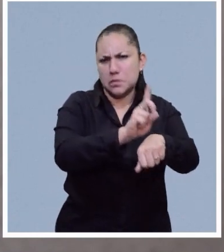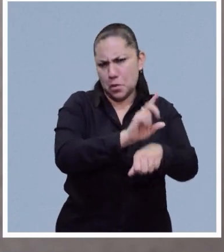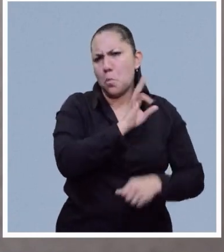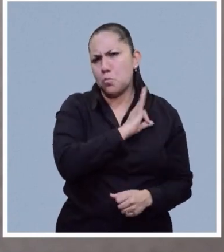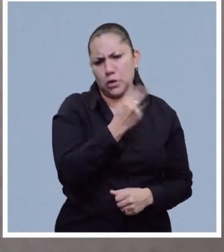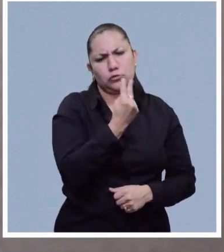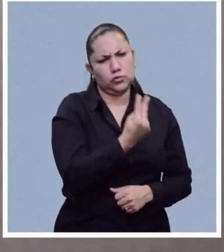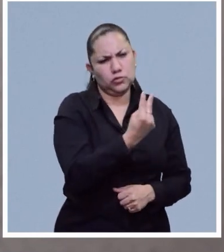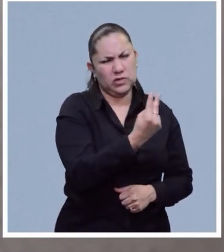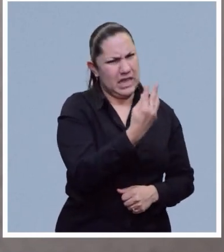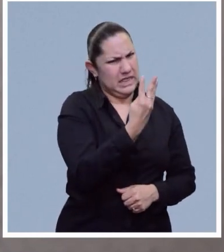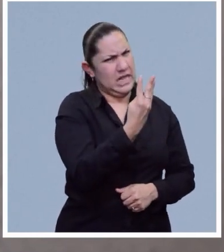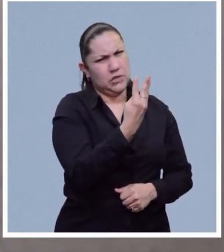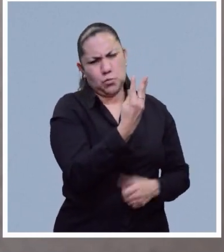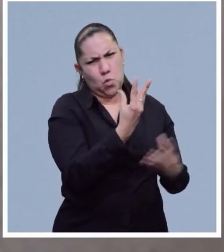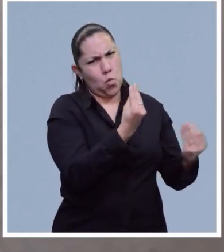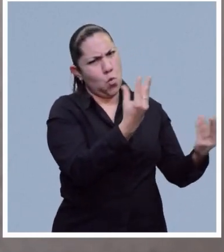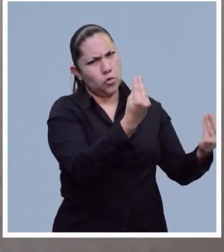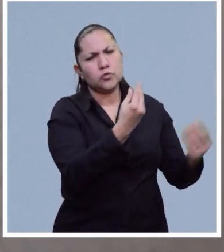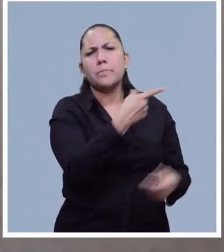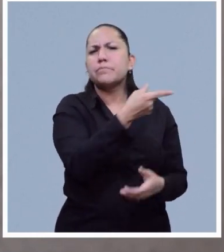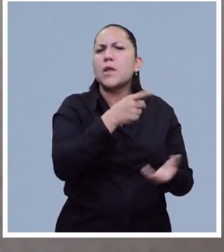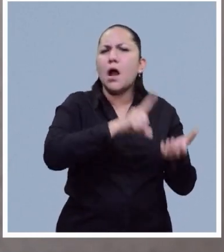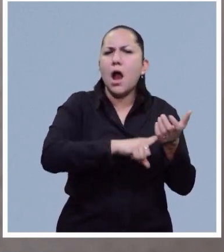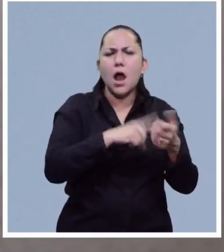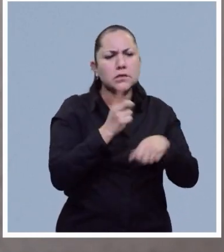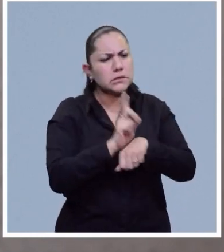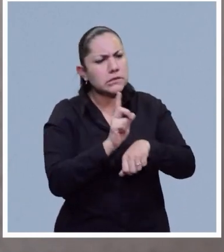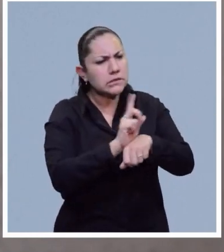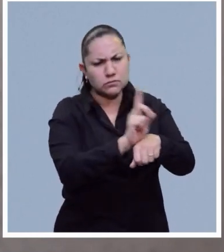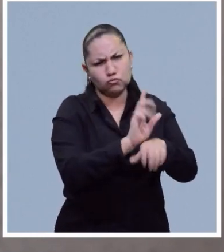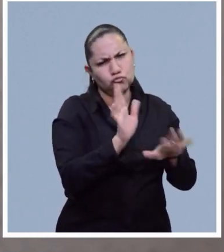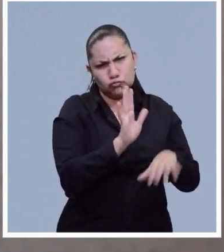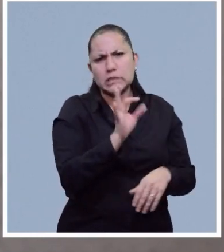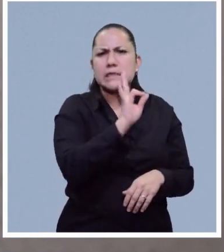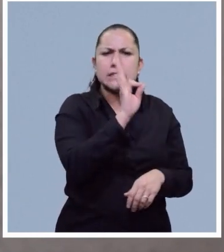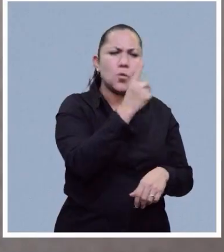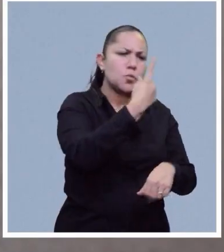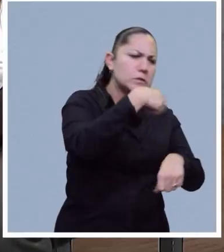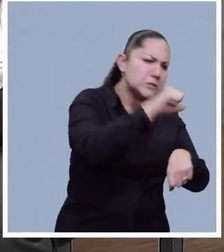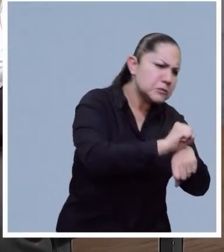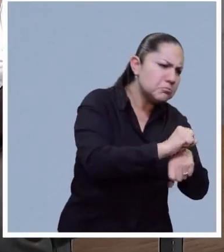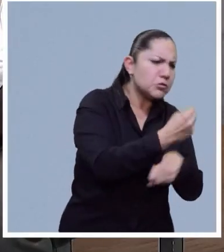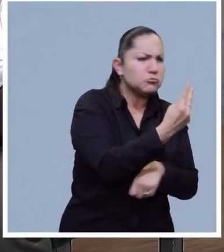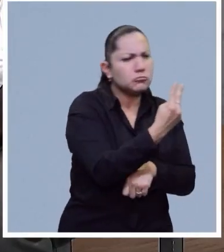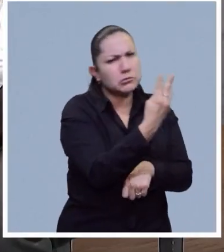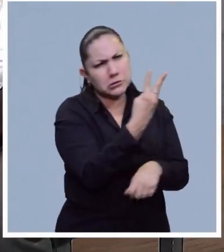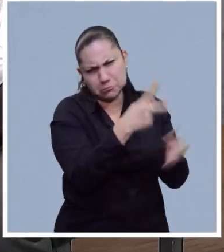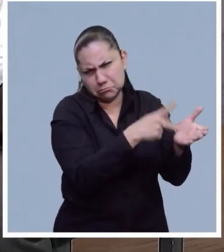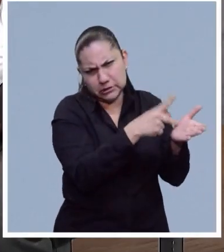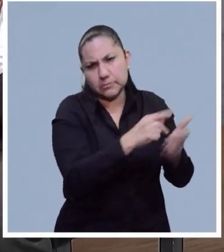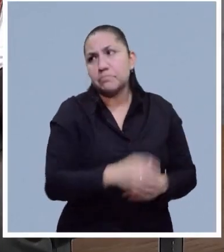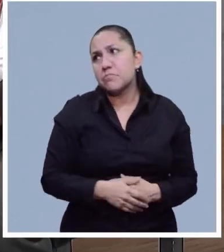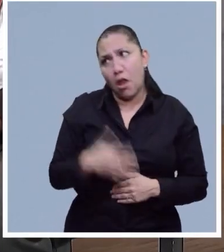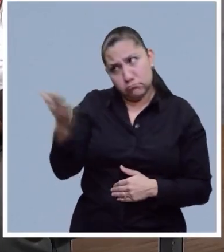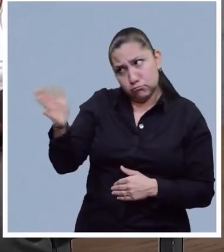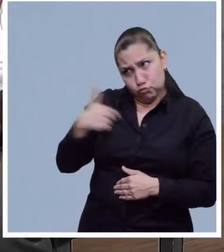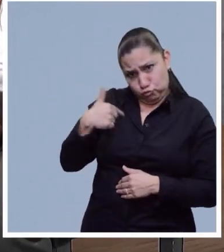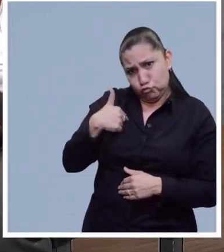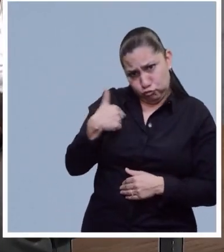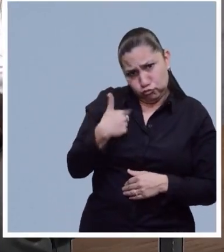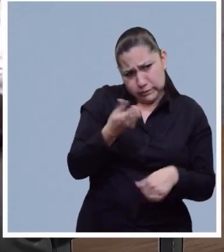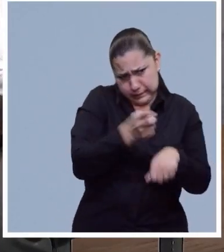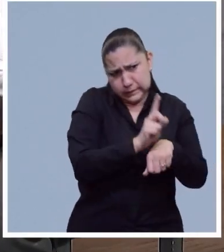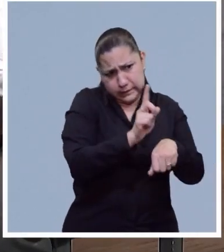excesivo. Y consumir 10 huevos a la semana está perfectamente normal. Ah, eso es lo que queríamos también saber para que no